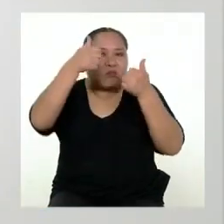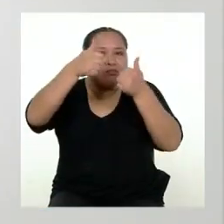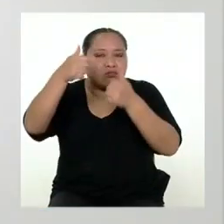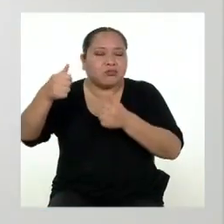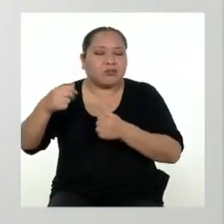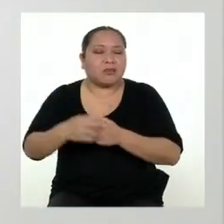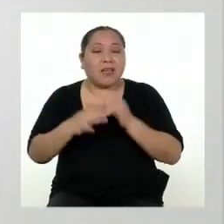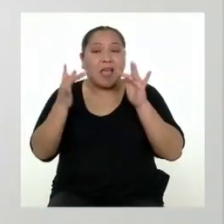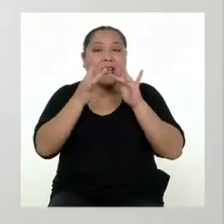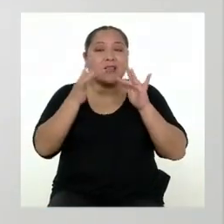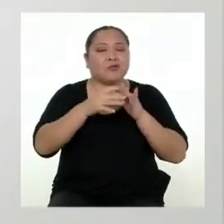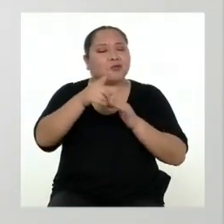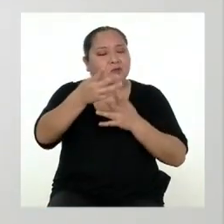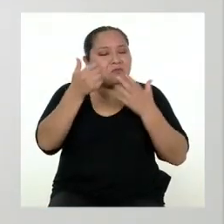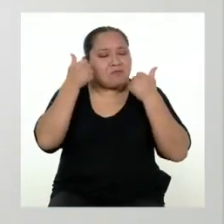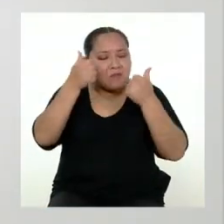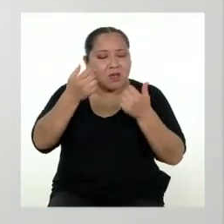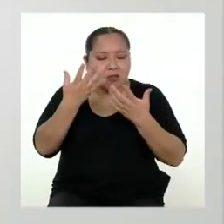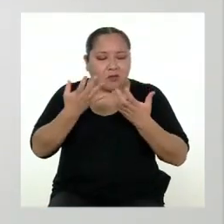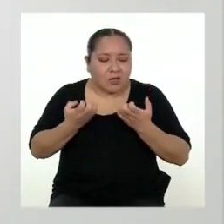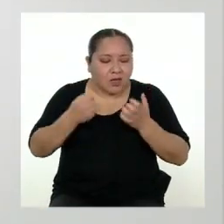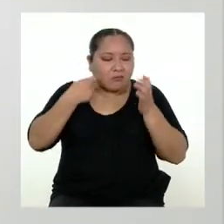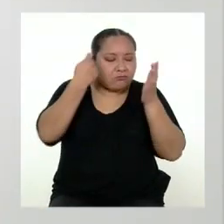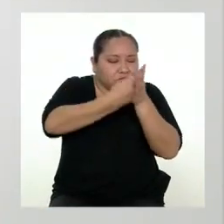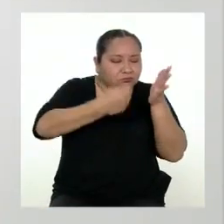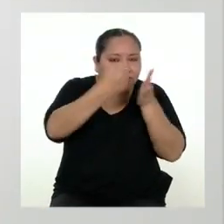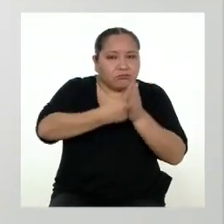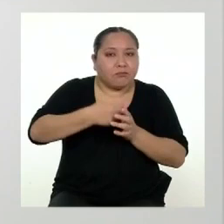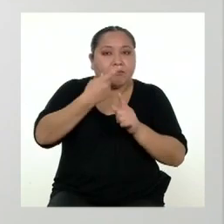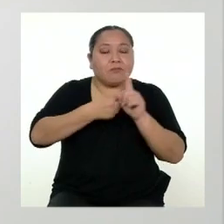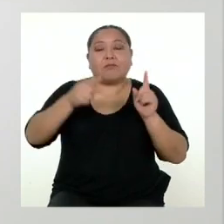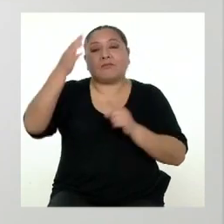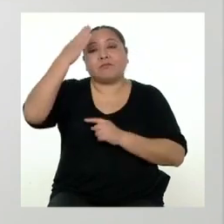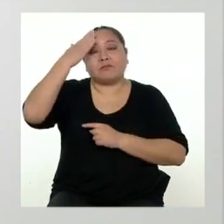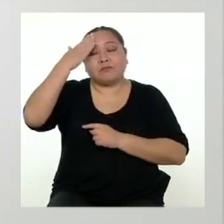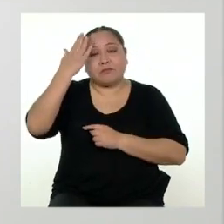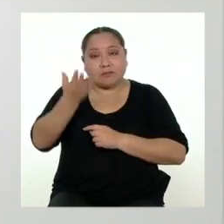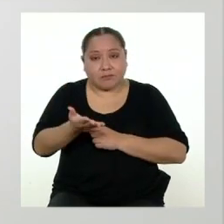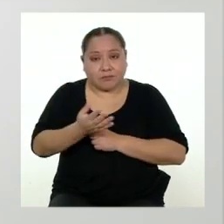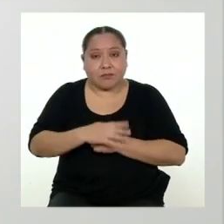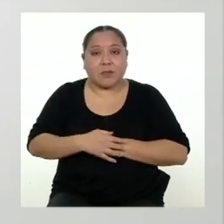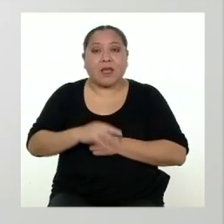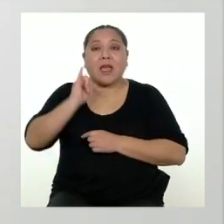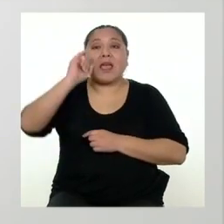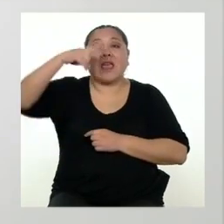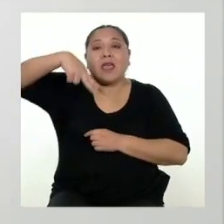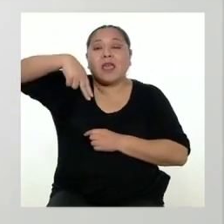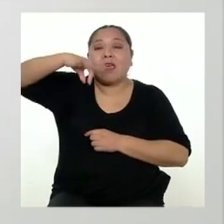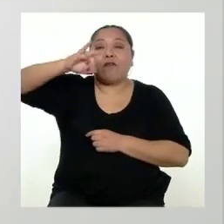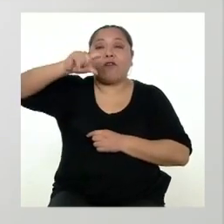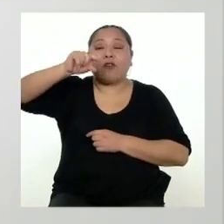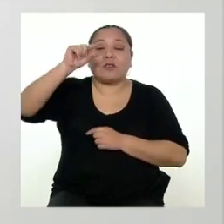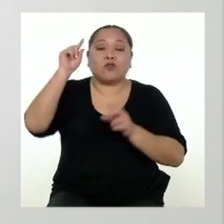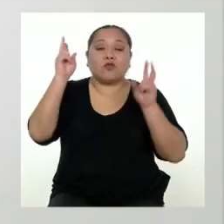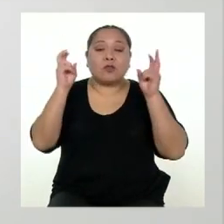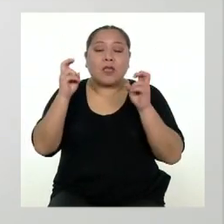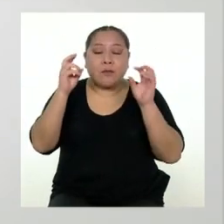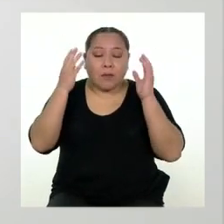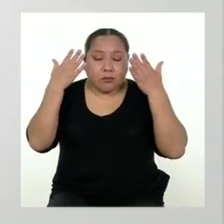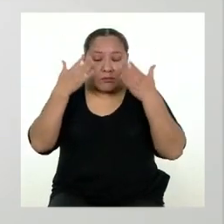Está muy bien que te quieras esforzar al máximo, pero ten en cuenta que la infografía que vas a realizar es sobre un tema en